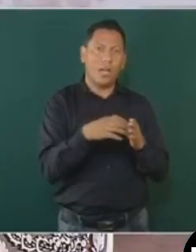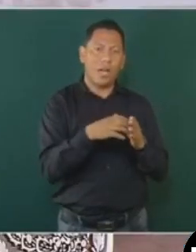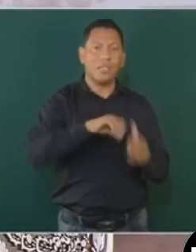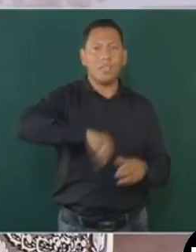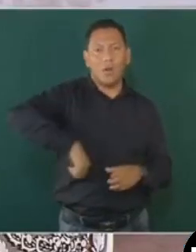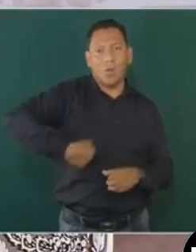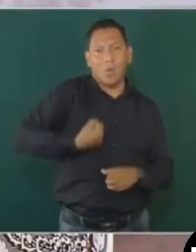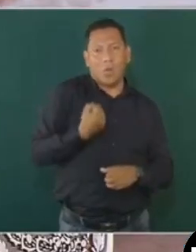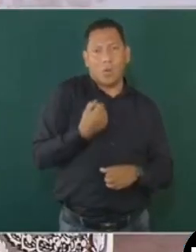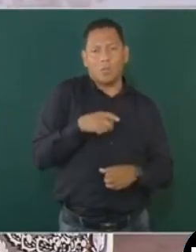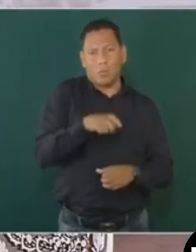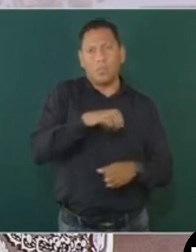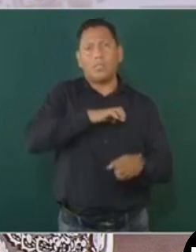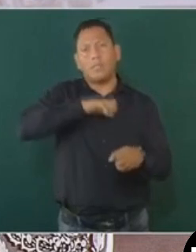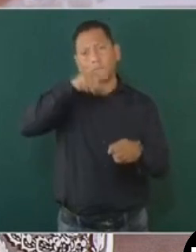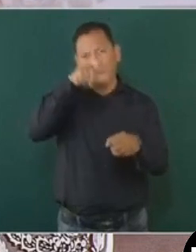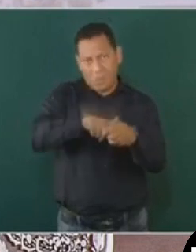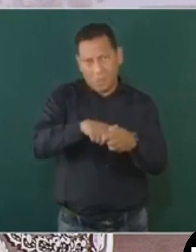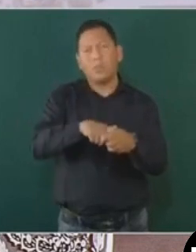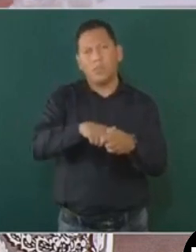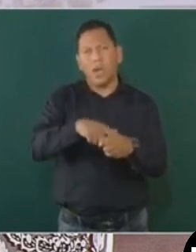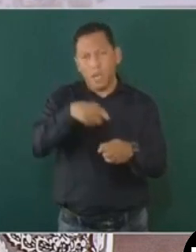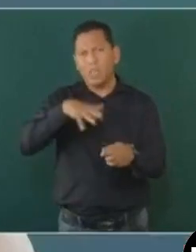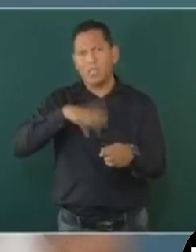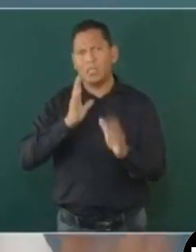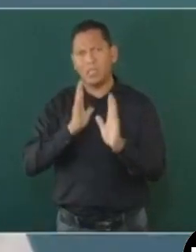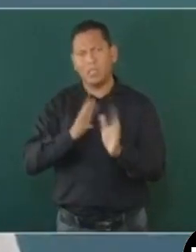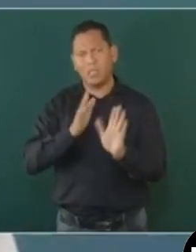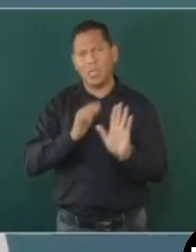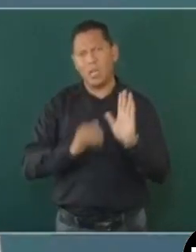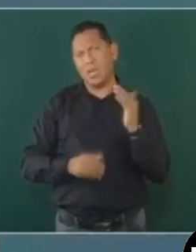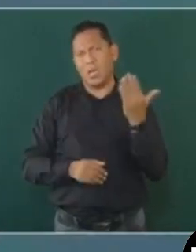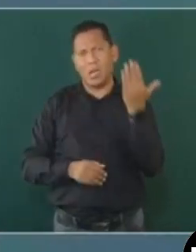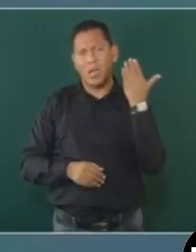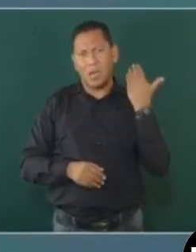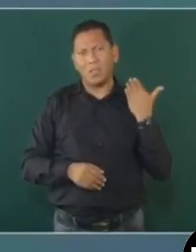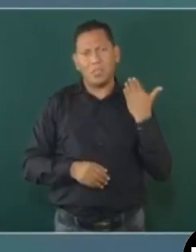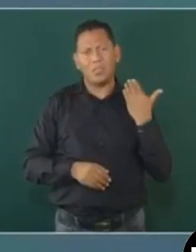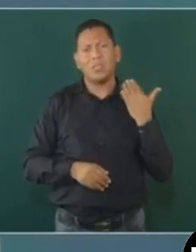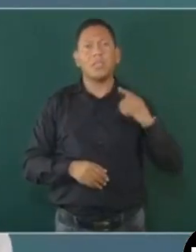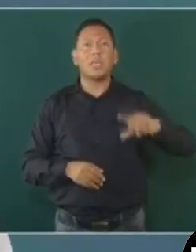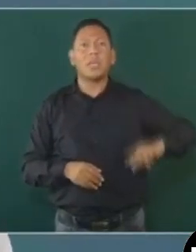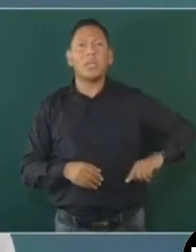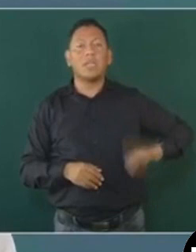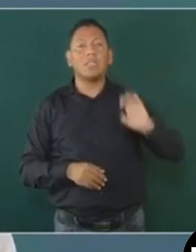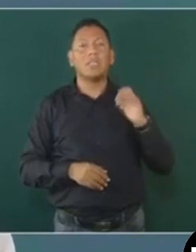Eso existía en el gobierno,